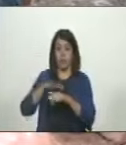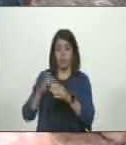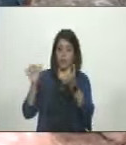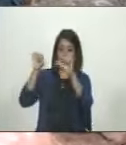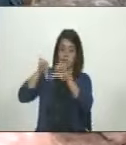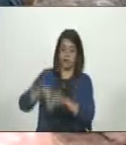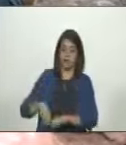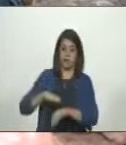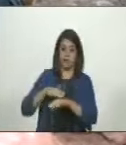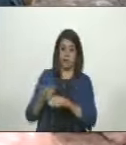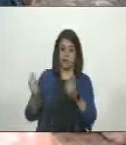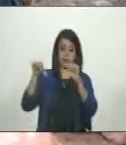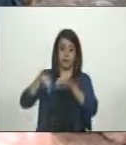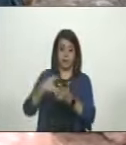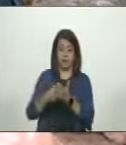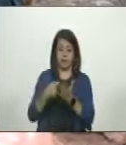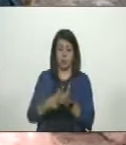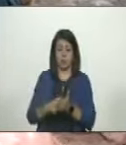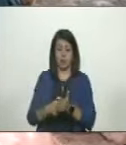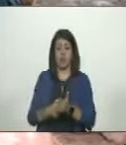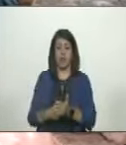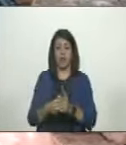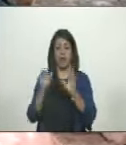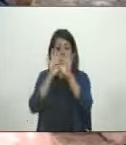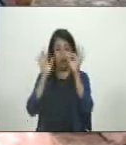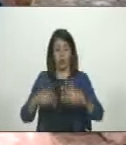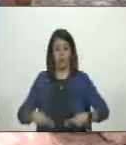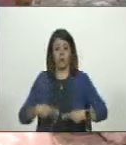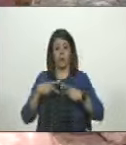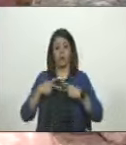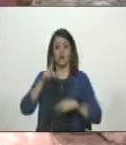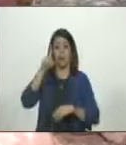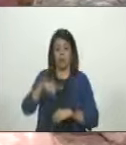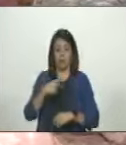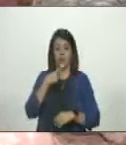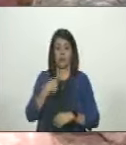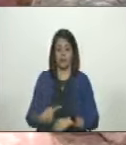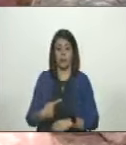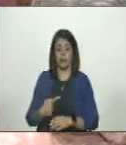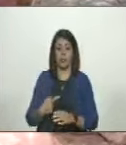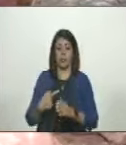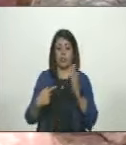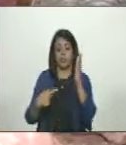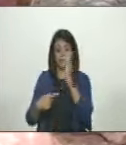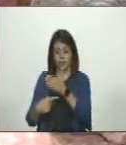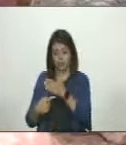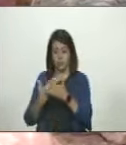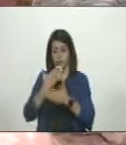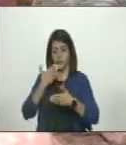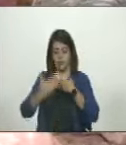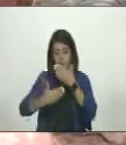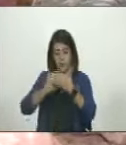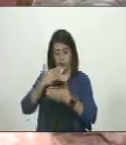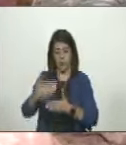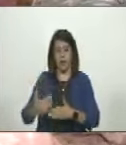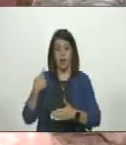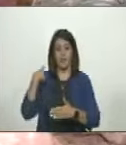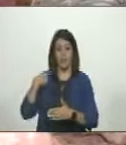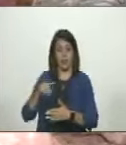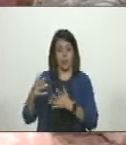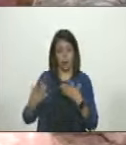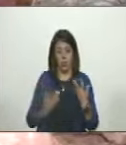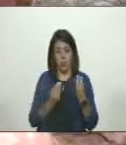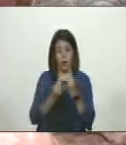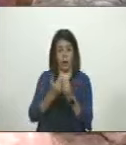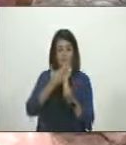perjudican, porque le dañan su salario, porque le dañan su mecanismo de vida, también decimos que el levantamiento y la flexibilización de las sanciones tiene que venir